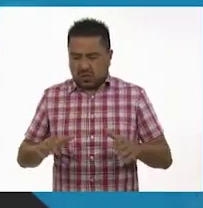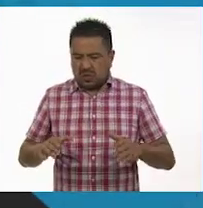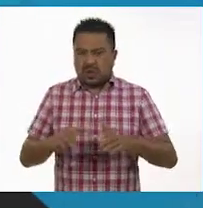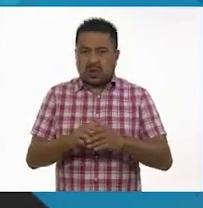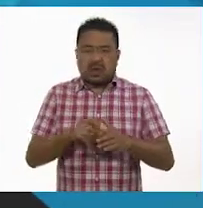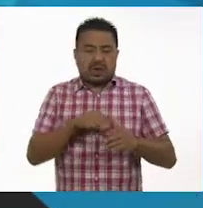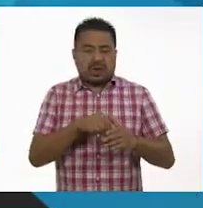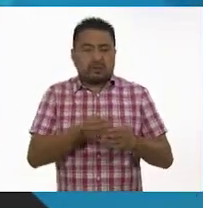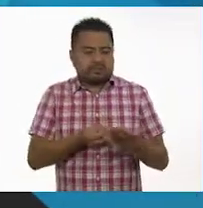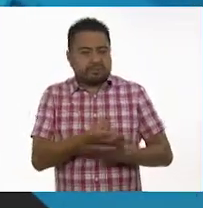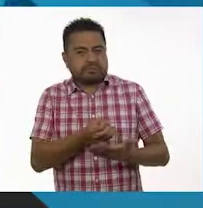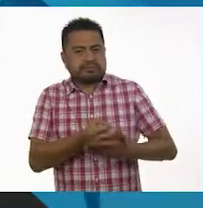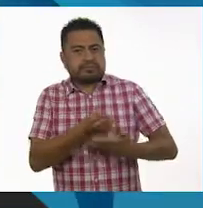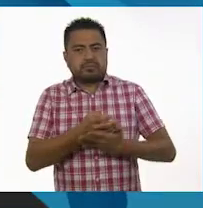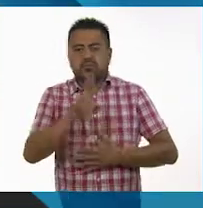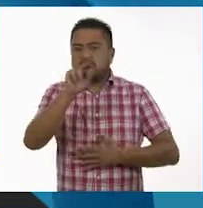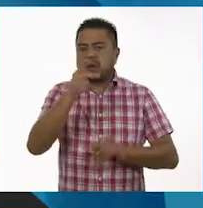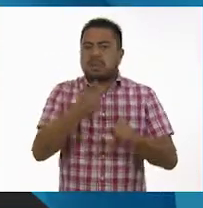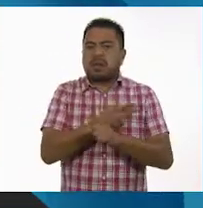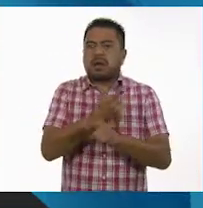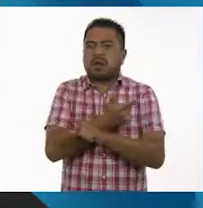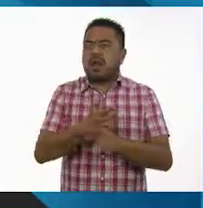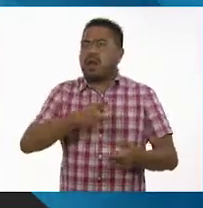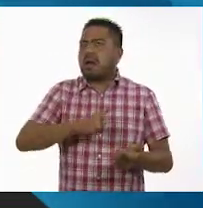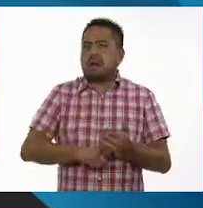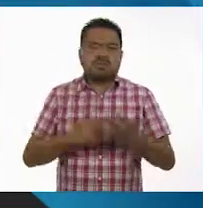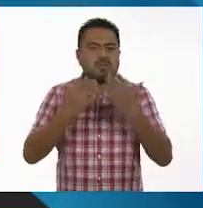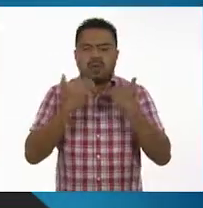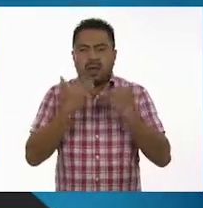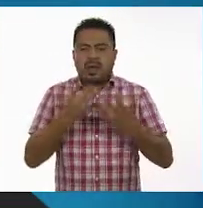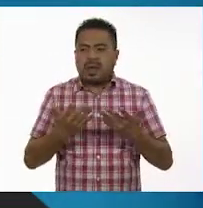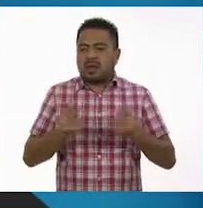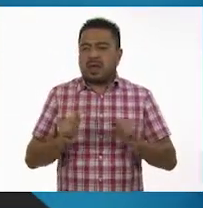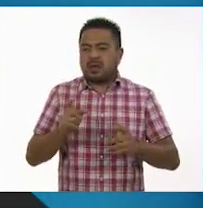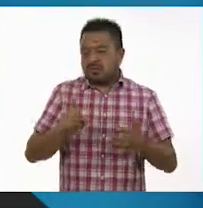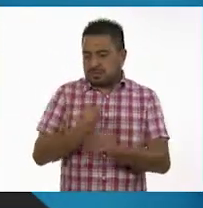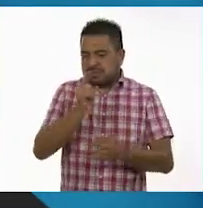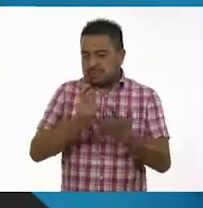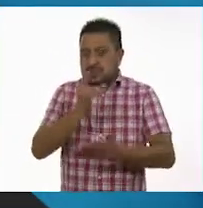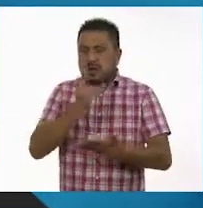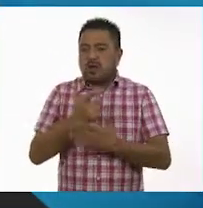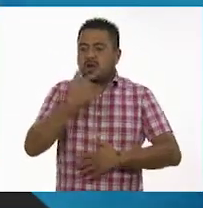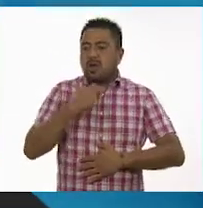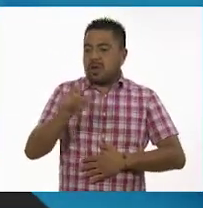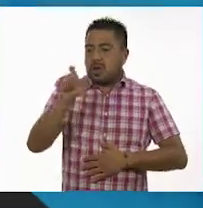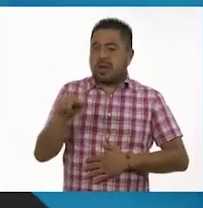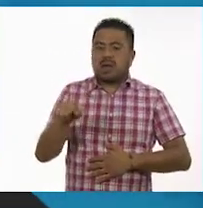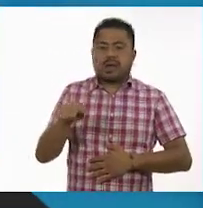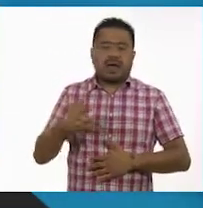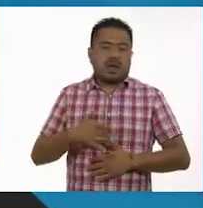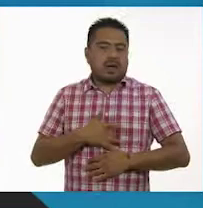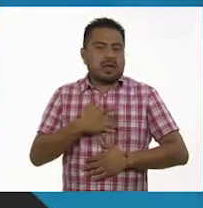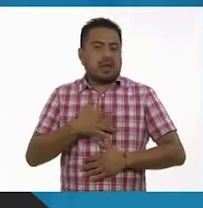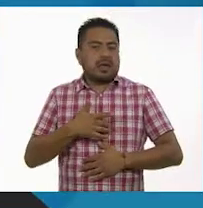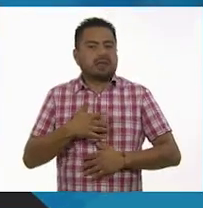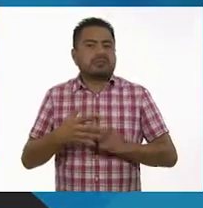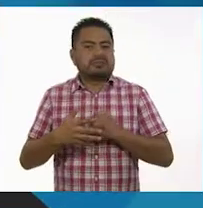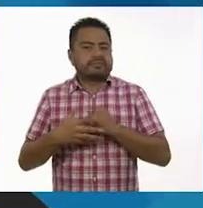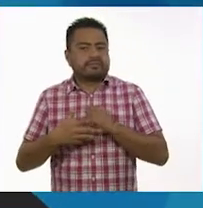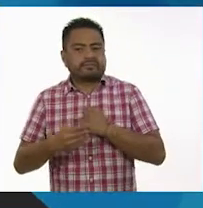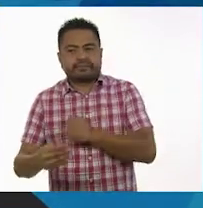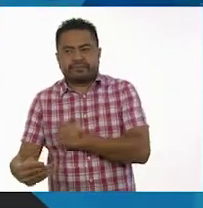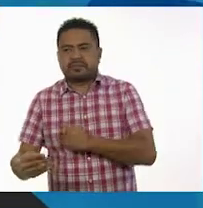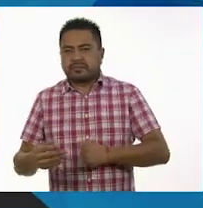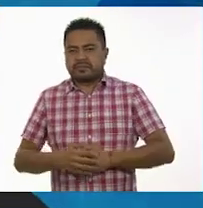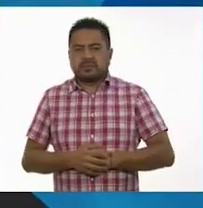los apareamientos no ocurren libremente, ya que sólo el macho alfa tiene el privilegio de reproducirse.